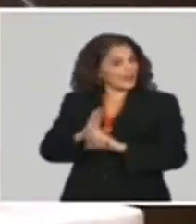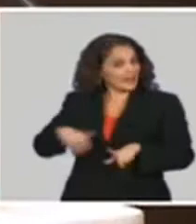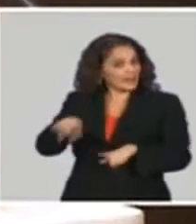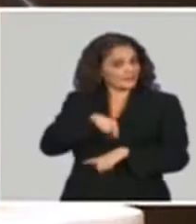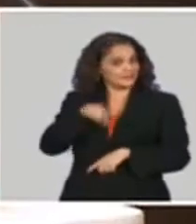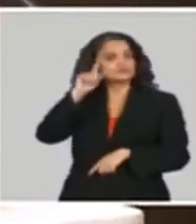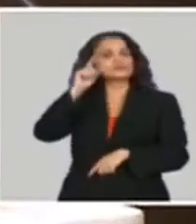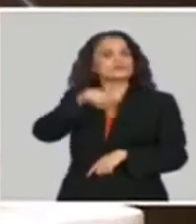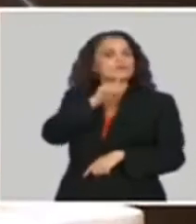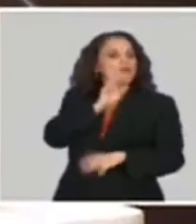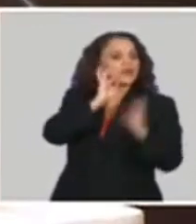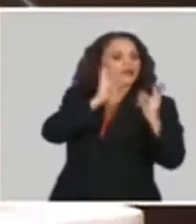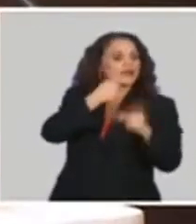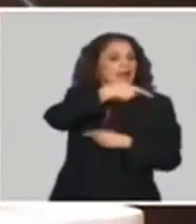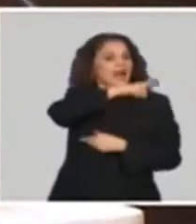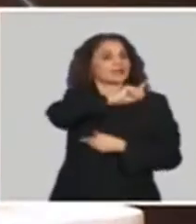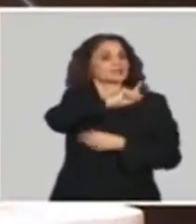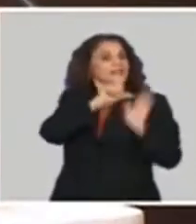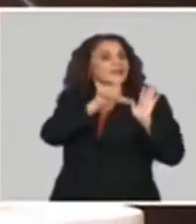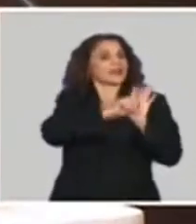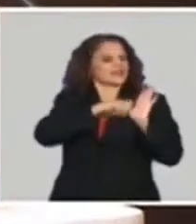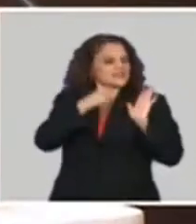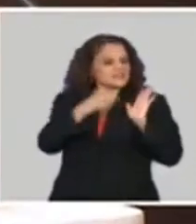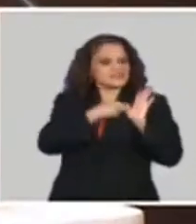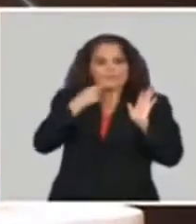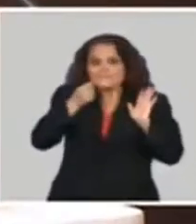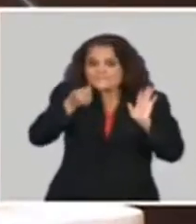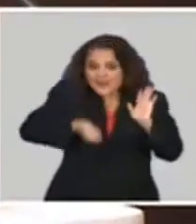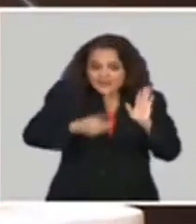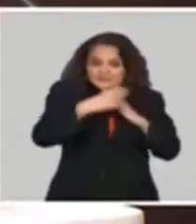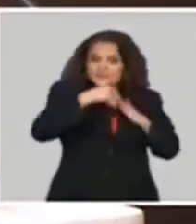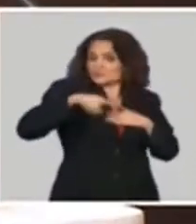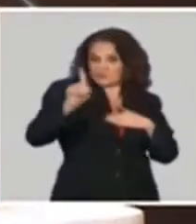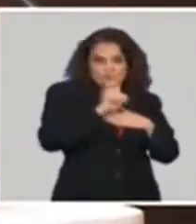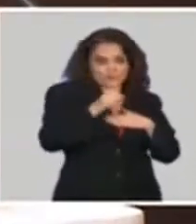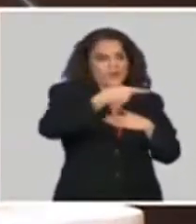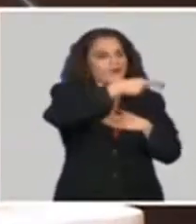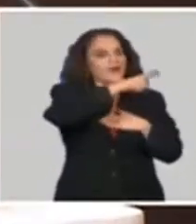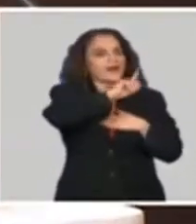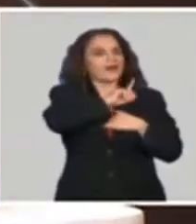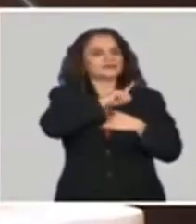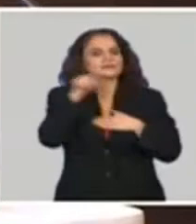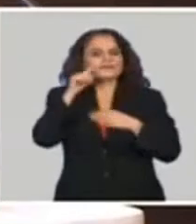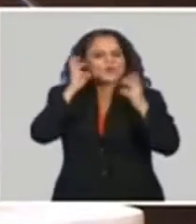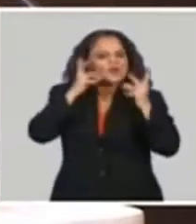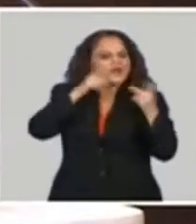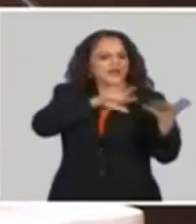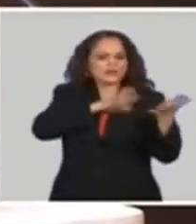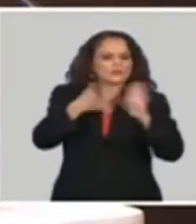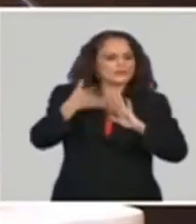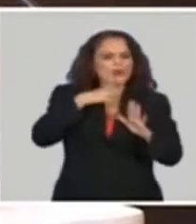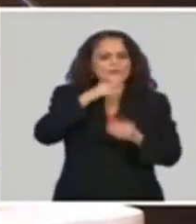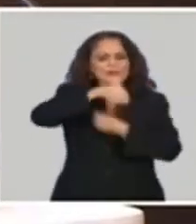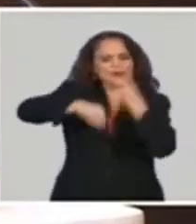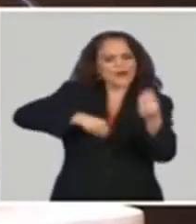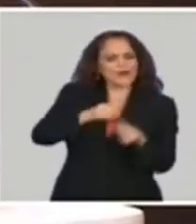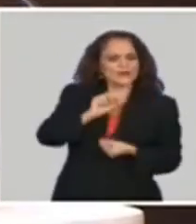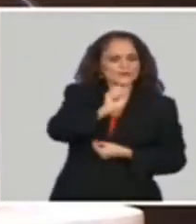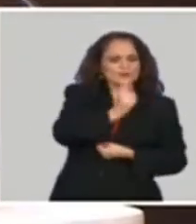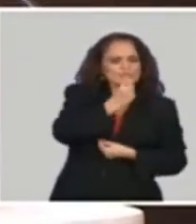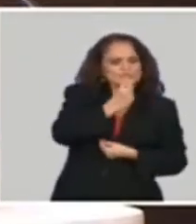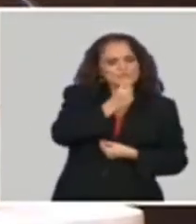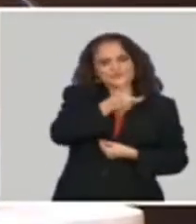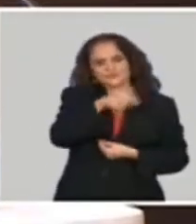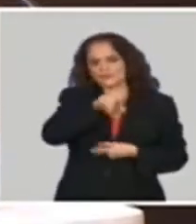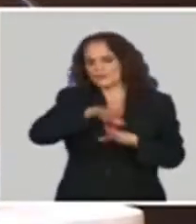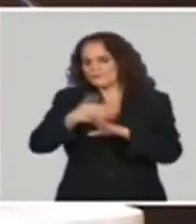calculaba en CUC, pero se pagaba en CUP con una tasa de cambio para la venta a la población del peso convertible de 1 por 25.